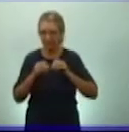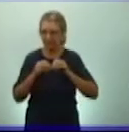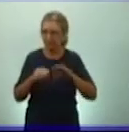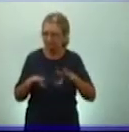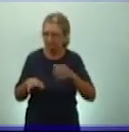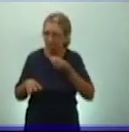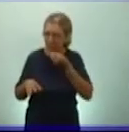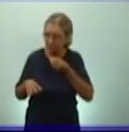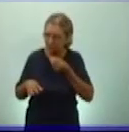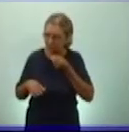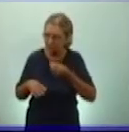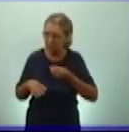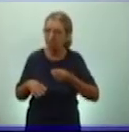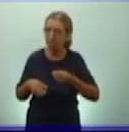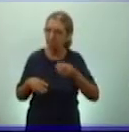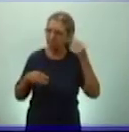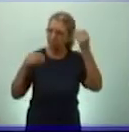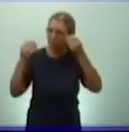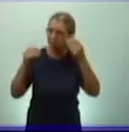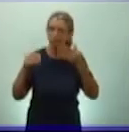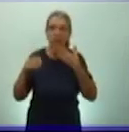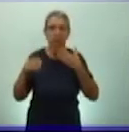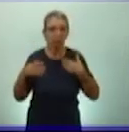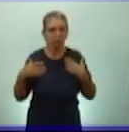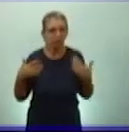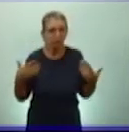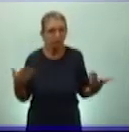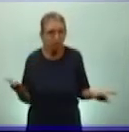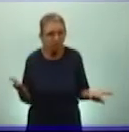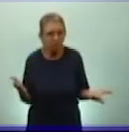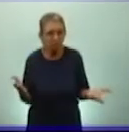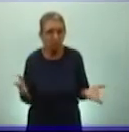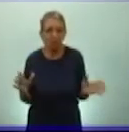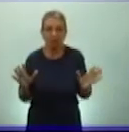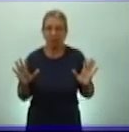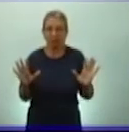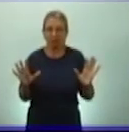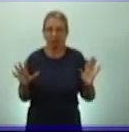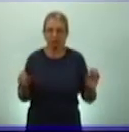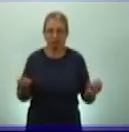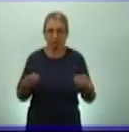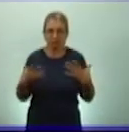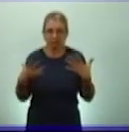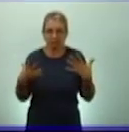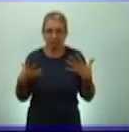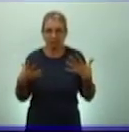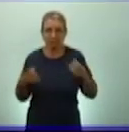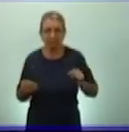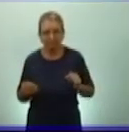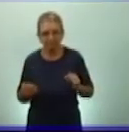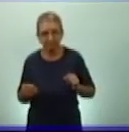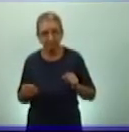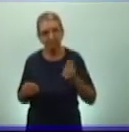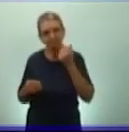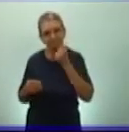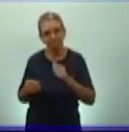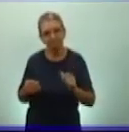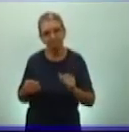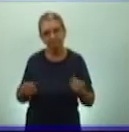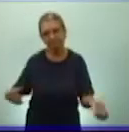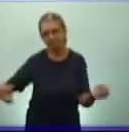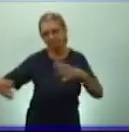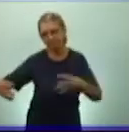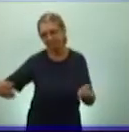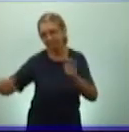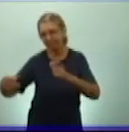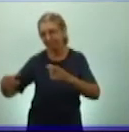posibilitaban esas condiciones. Piensen un poco si era posible o desarrollar la agricultura en esa situación. Pero además también practicaban la recolección,